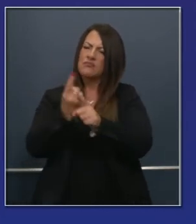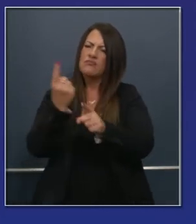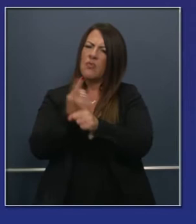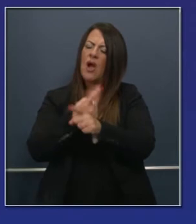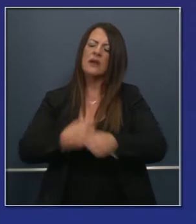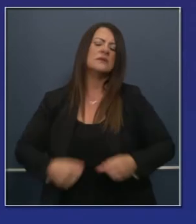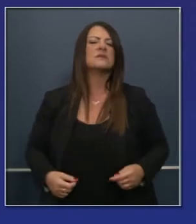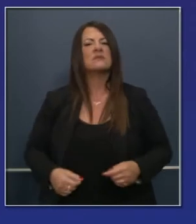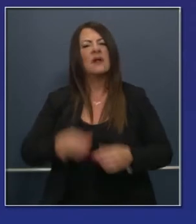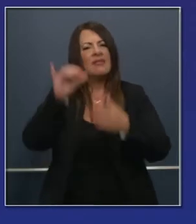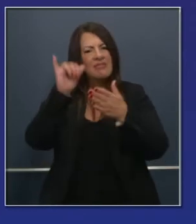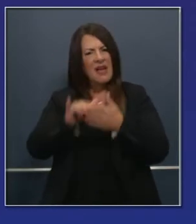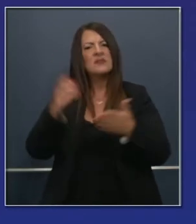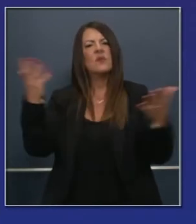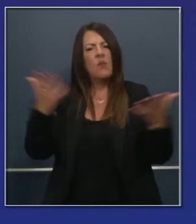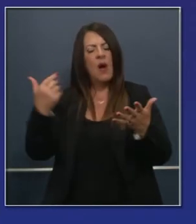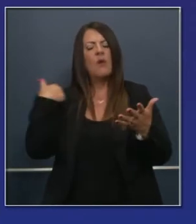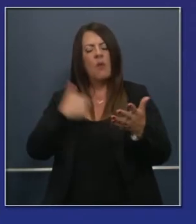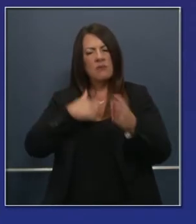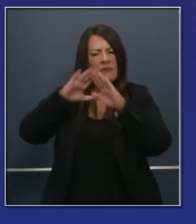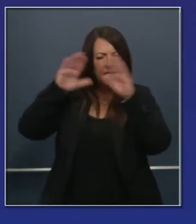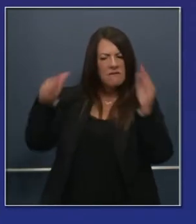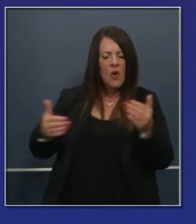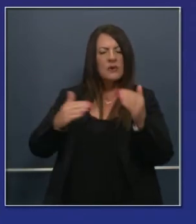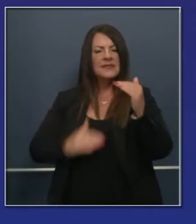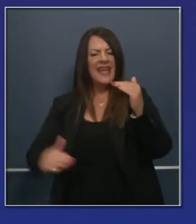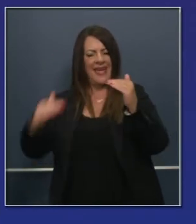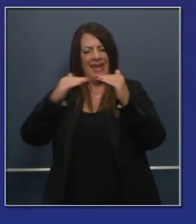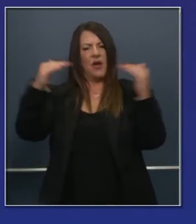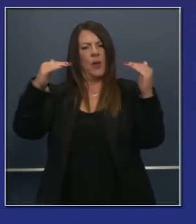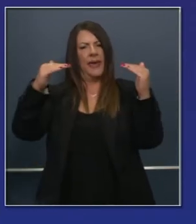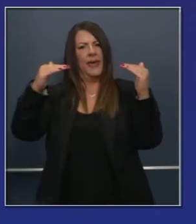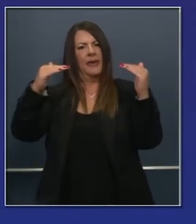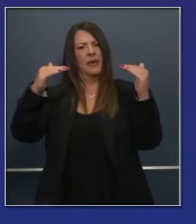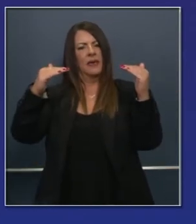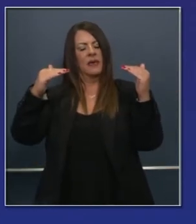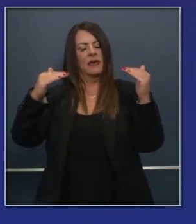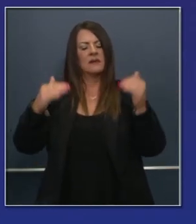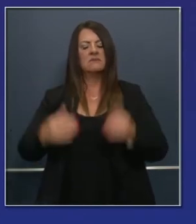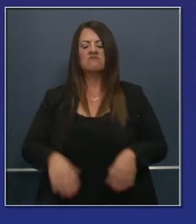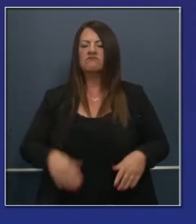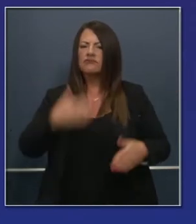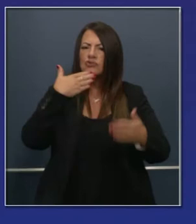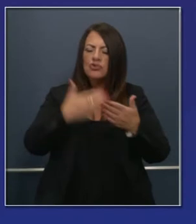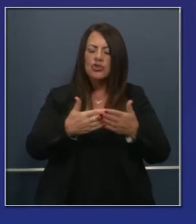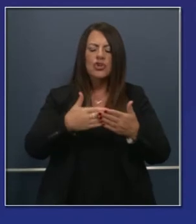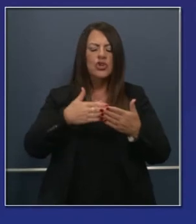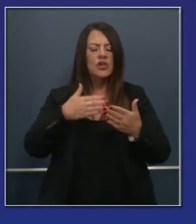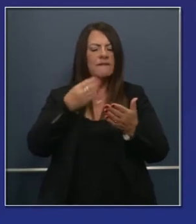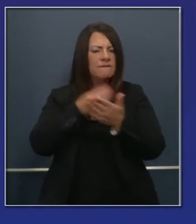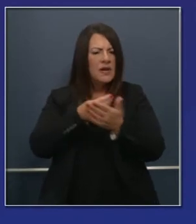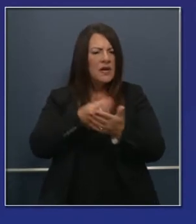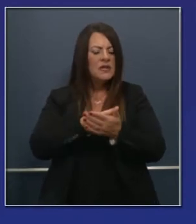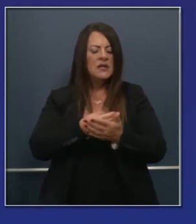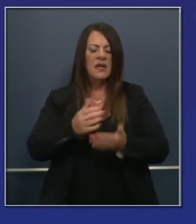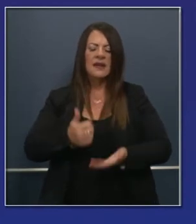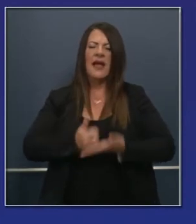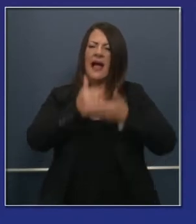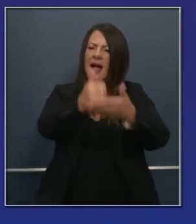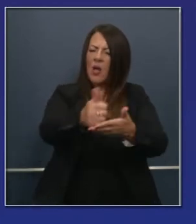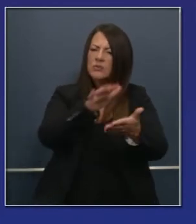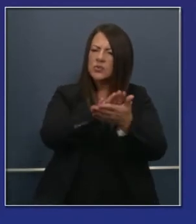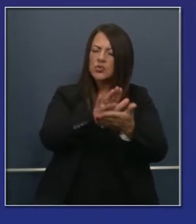ocurrió la transmisión de esta pandemia. Entonces, este es el marco de referencia. Estamos hablando de fondos robustos,